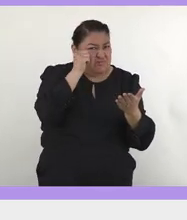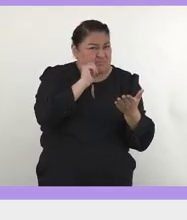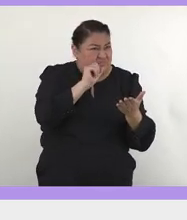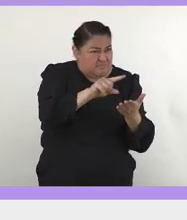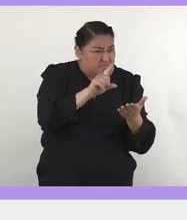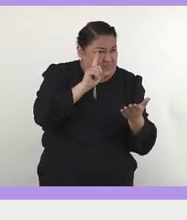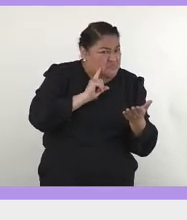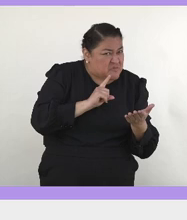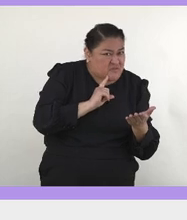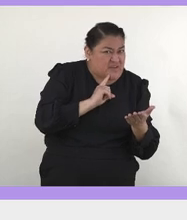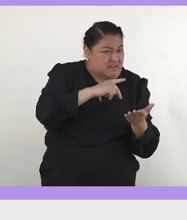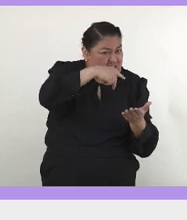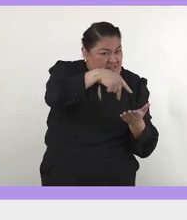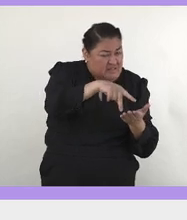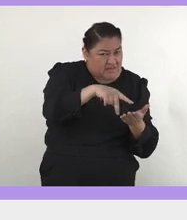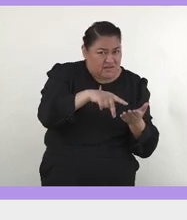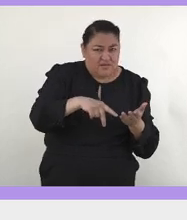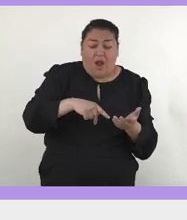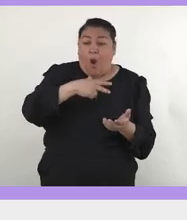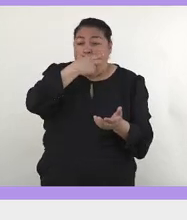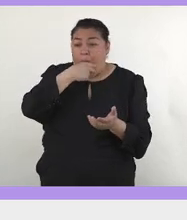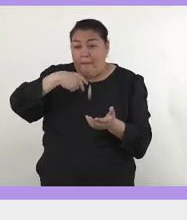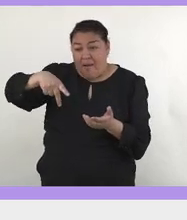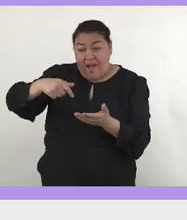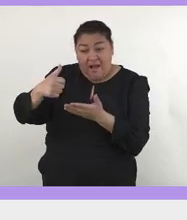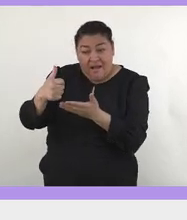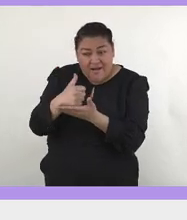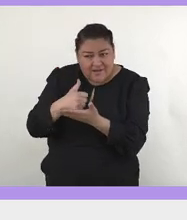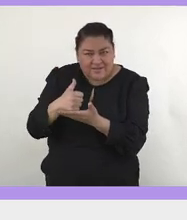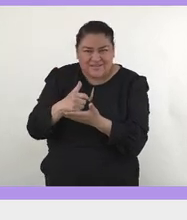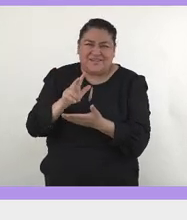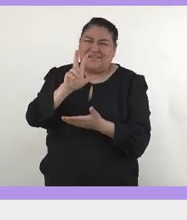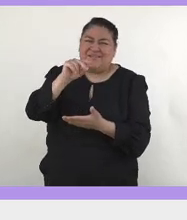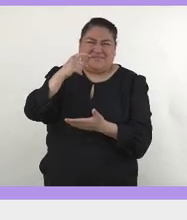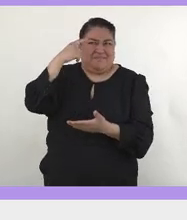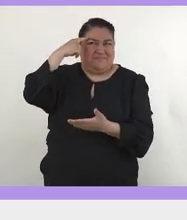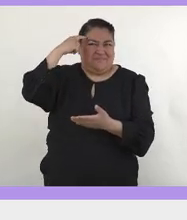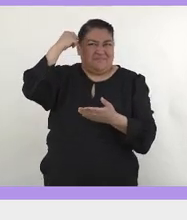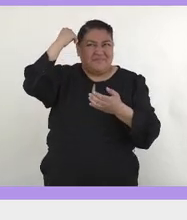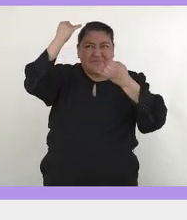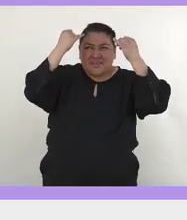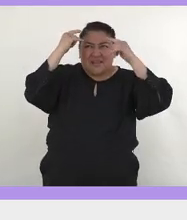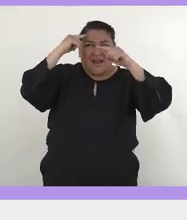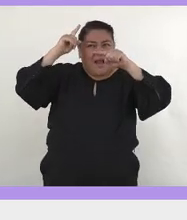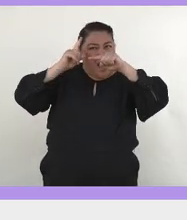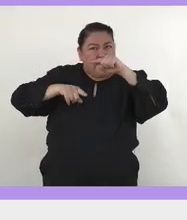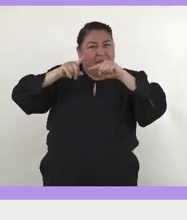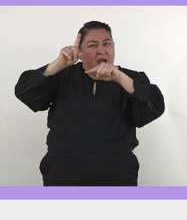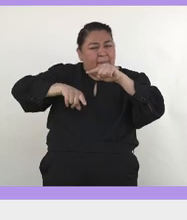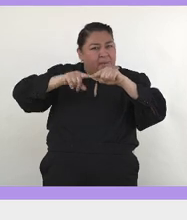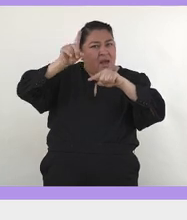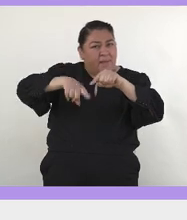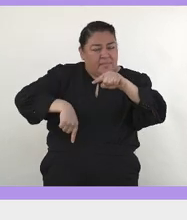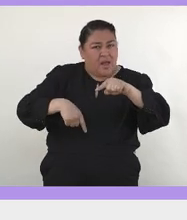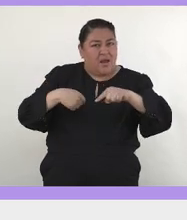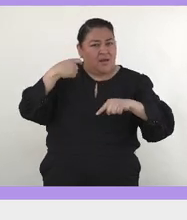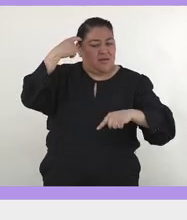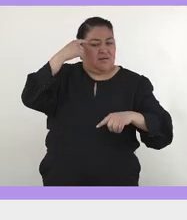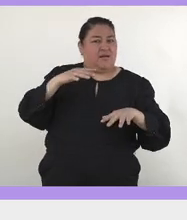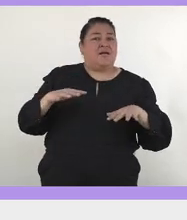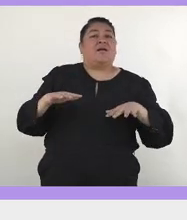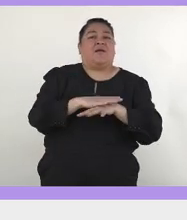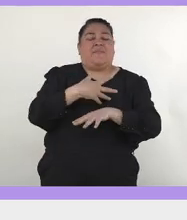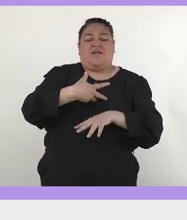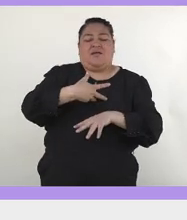inventó eso? ¿Quién dijo que eso era así? Y cuando empiezas a hacer eso, pues empiezas a ver un poquito el efecto dominó.